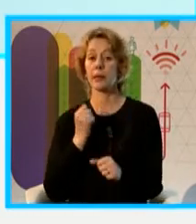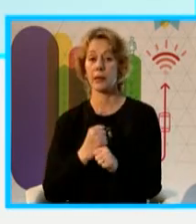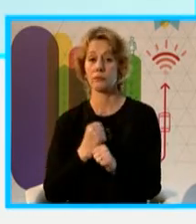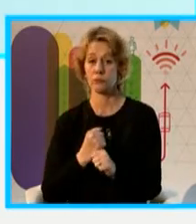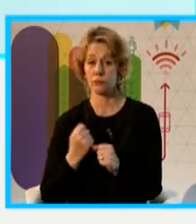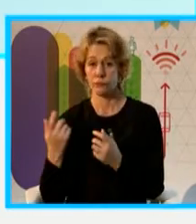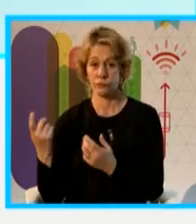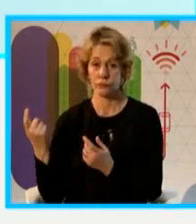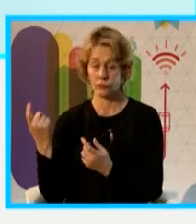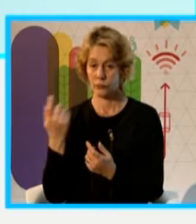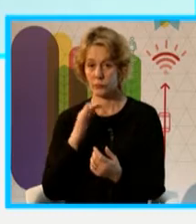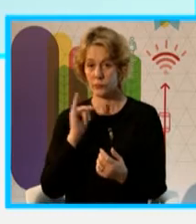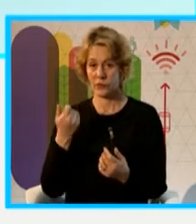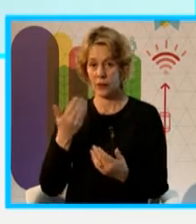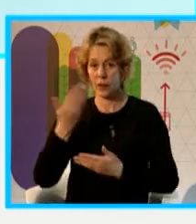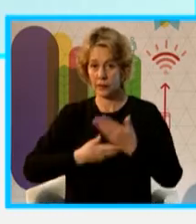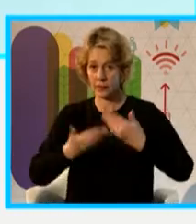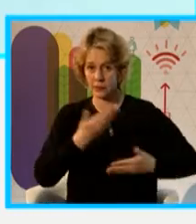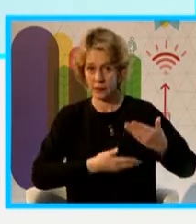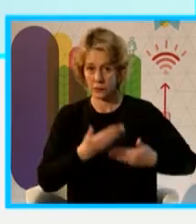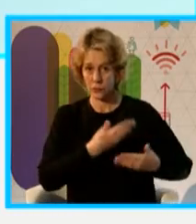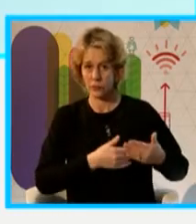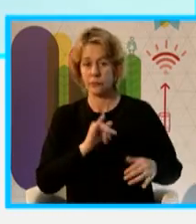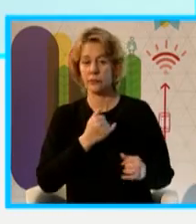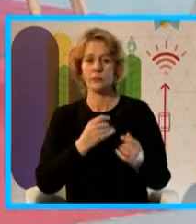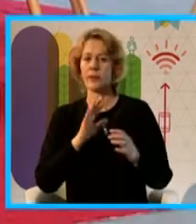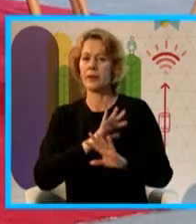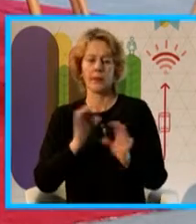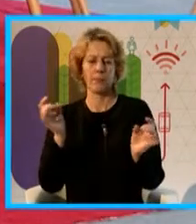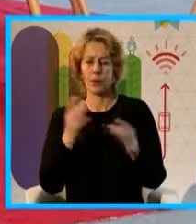Se confeccionaron todos los contenidos para las aplicaciones en el parque.